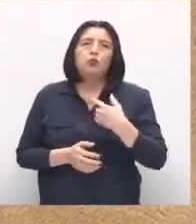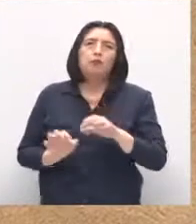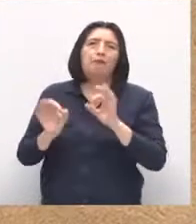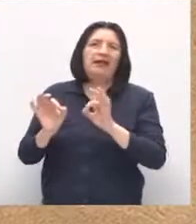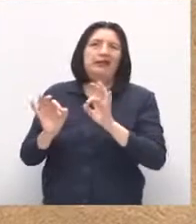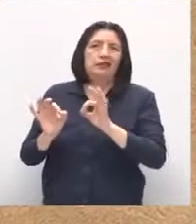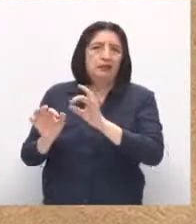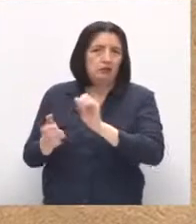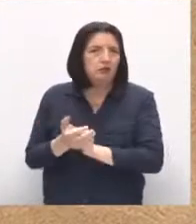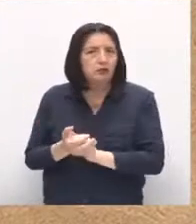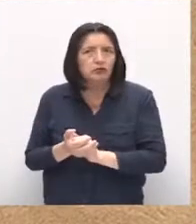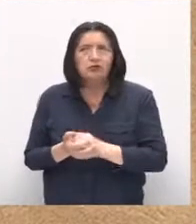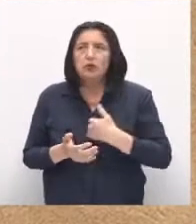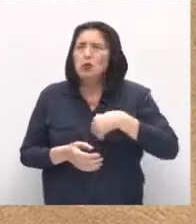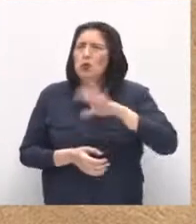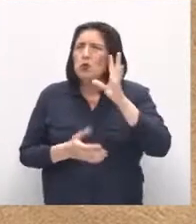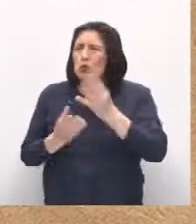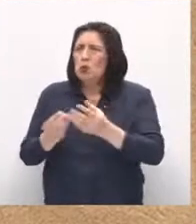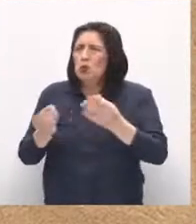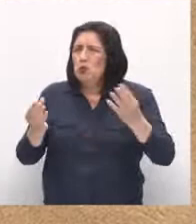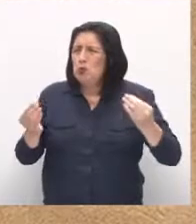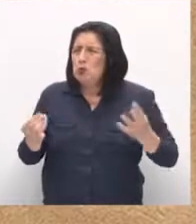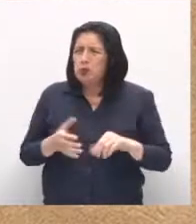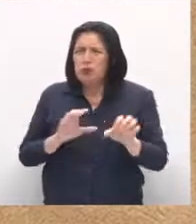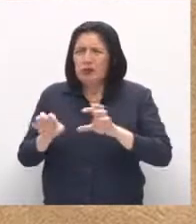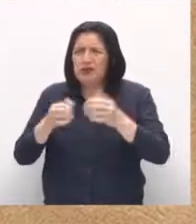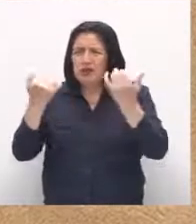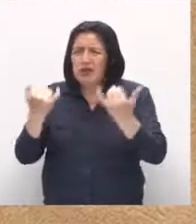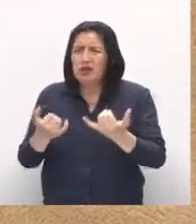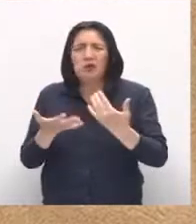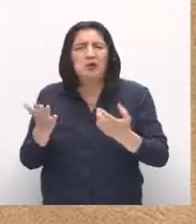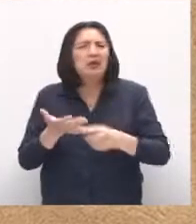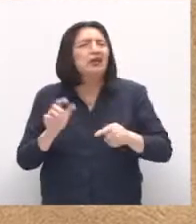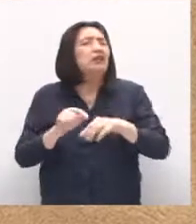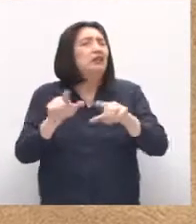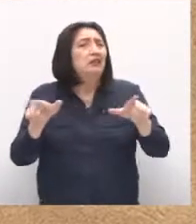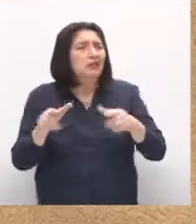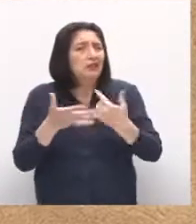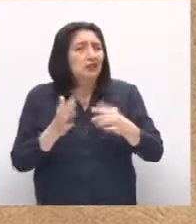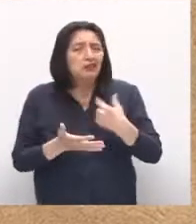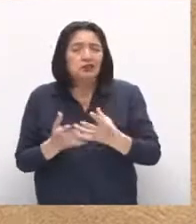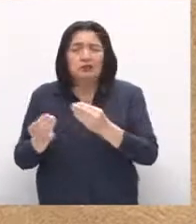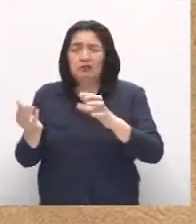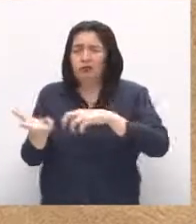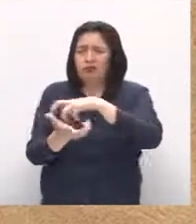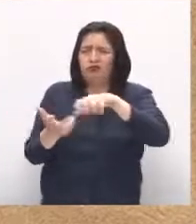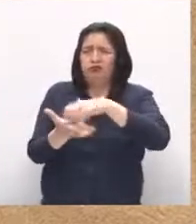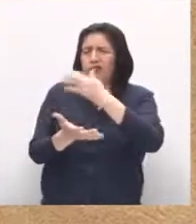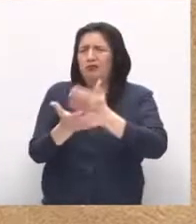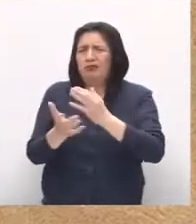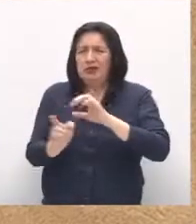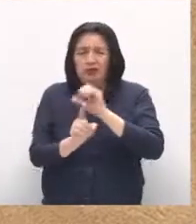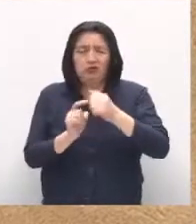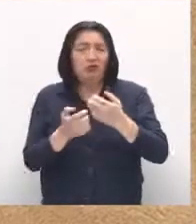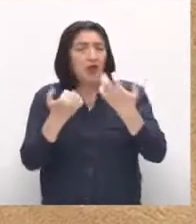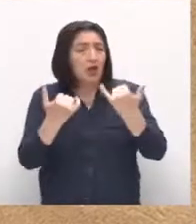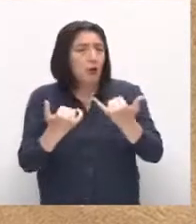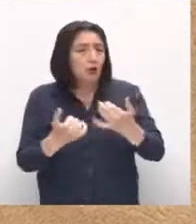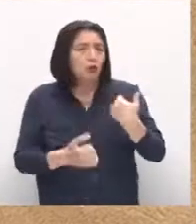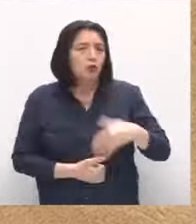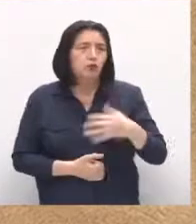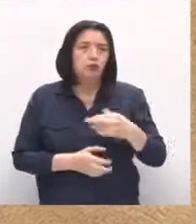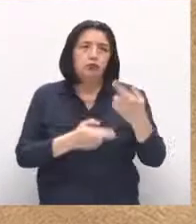peligrosas y lamentablemente son más frecuentes que nunca, sobre todo en espacios y situaciones de mucha conmoción social. Tenemos una gran